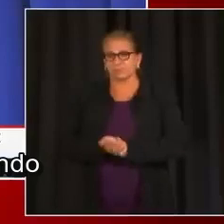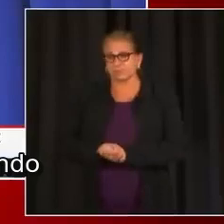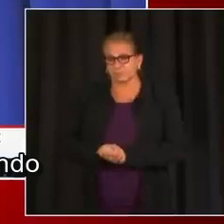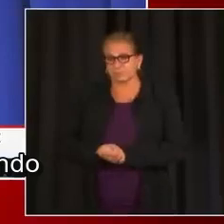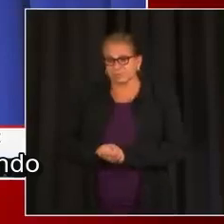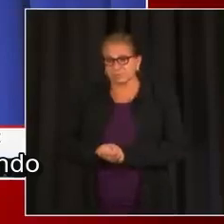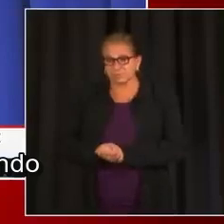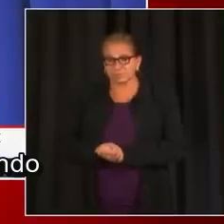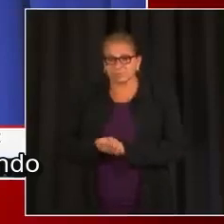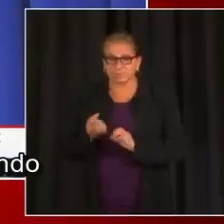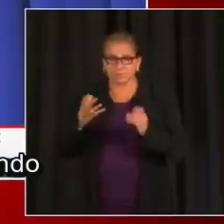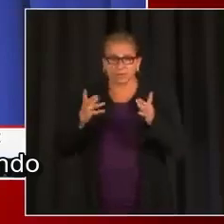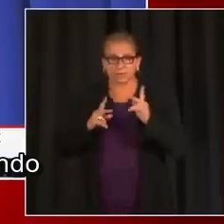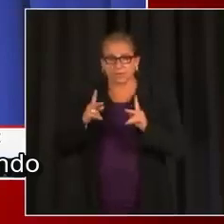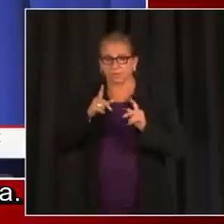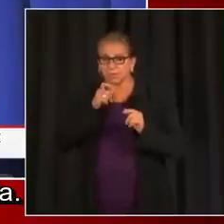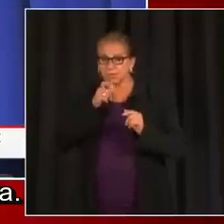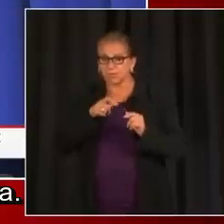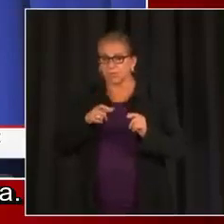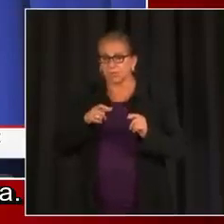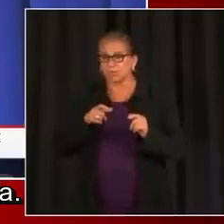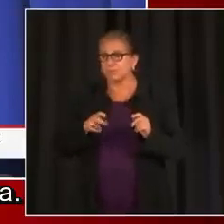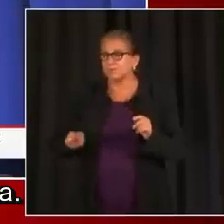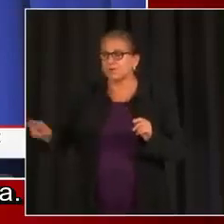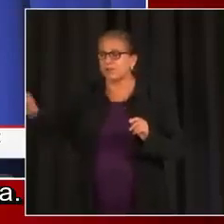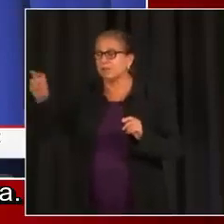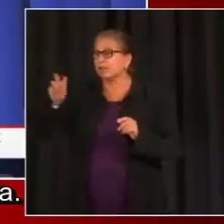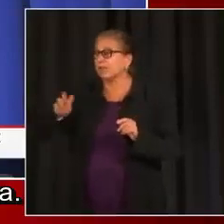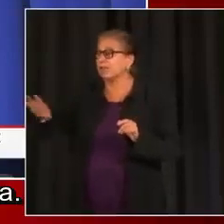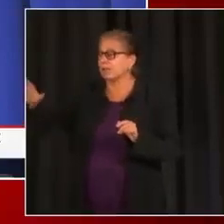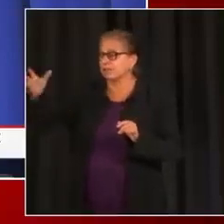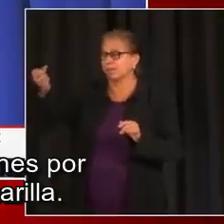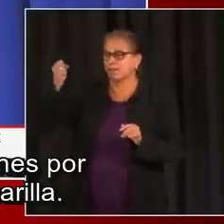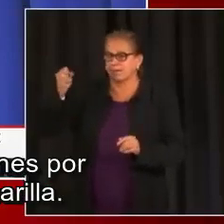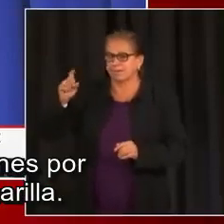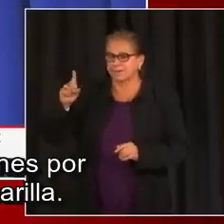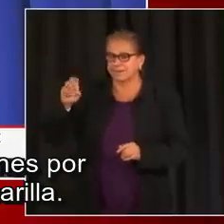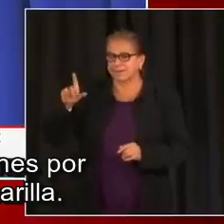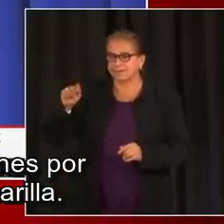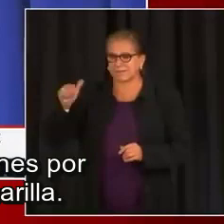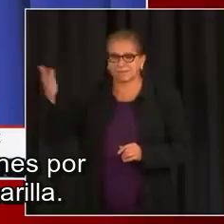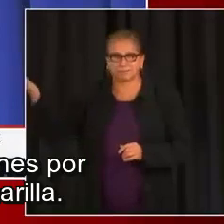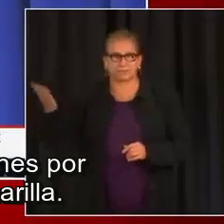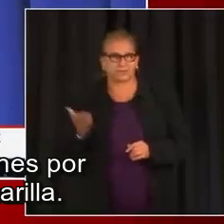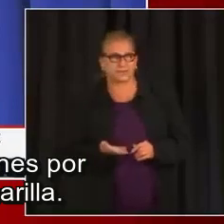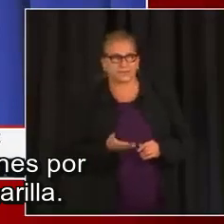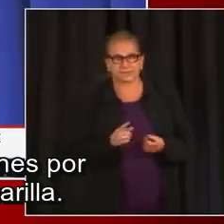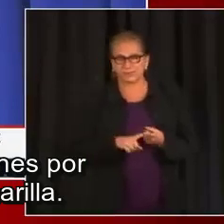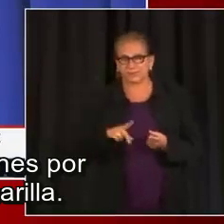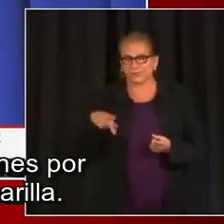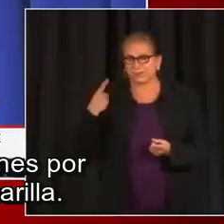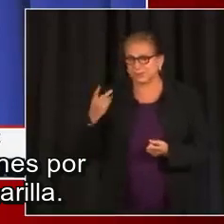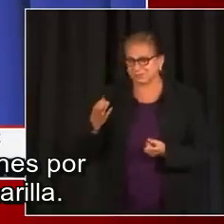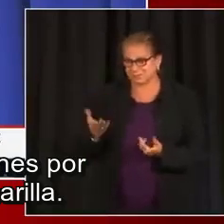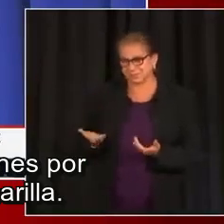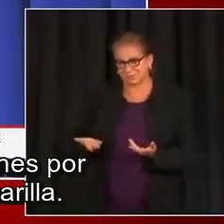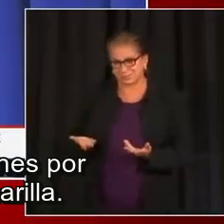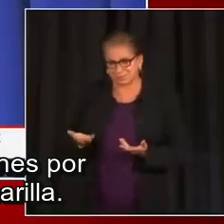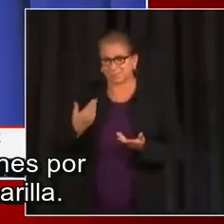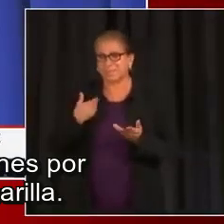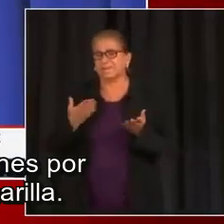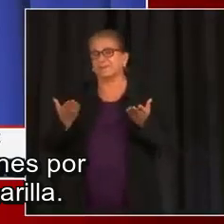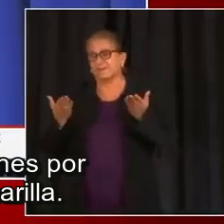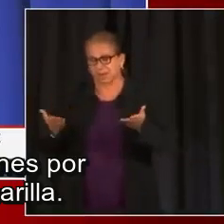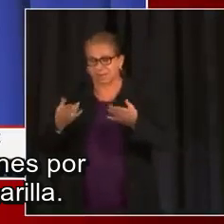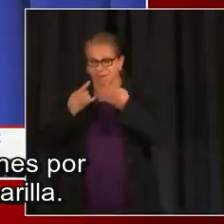que están viajando a otros lugares están expuestos a la variante Delta. Y por esa razón, esa es una de las principales